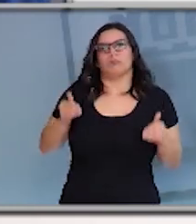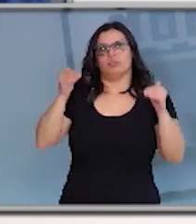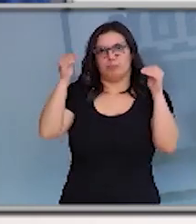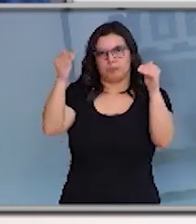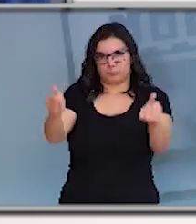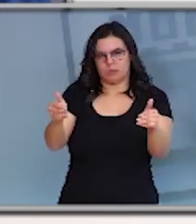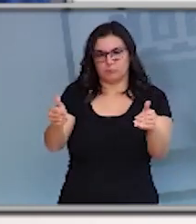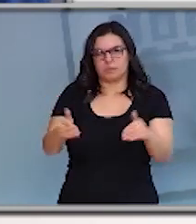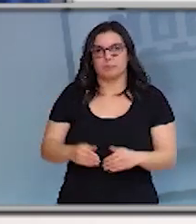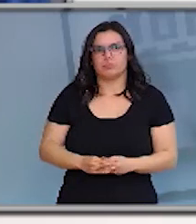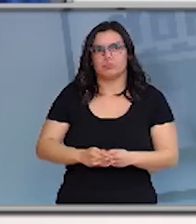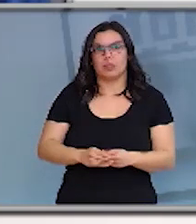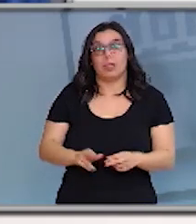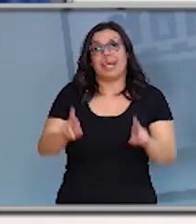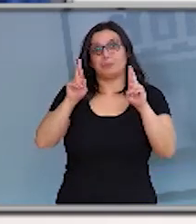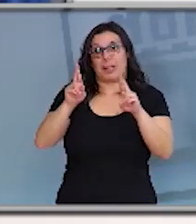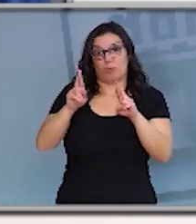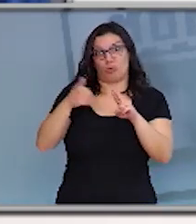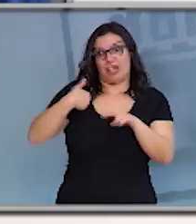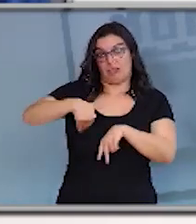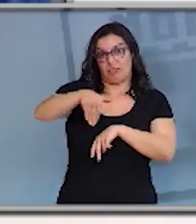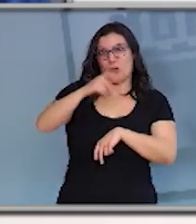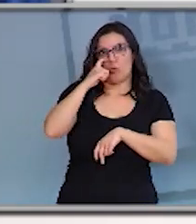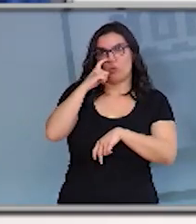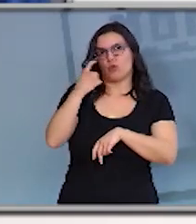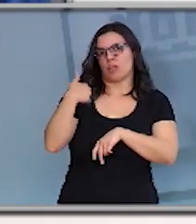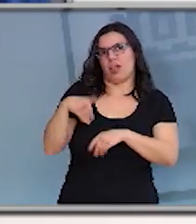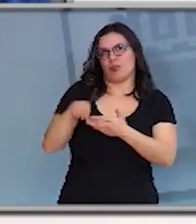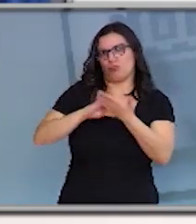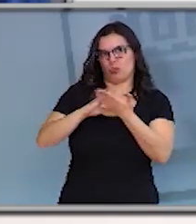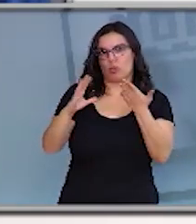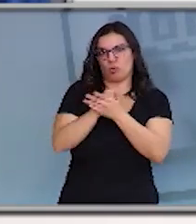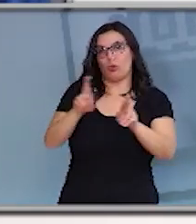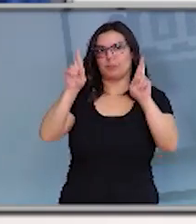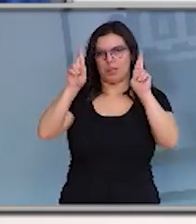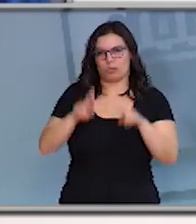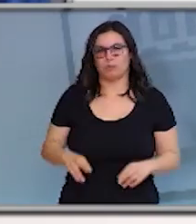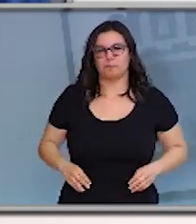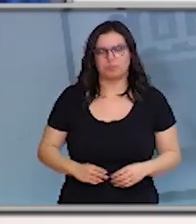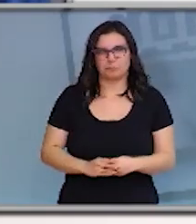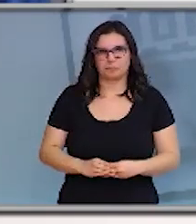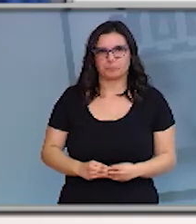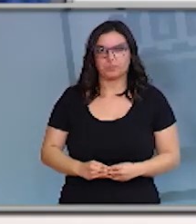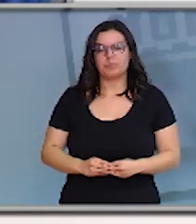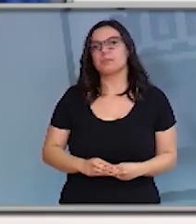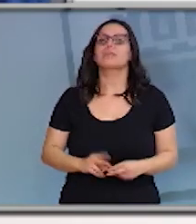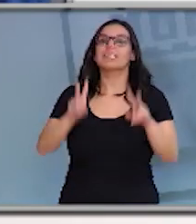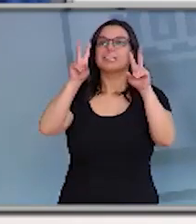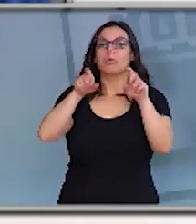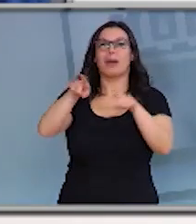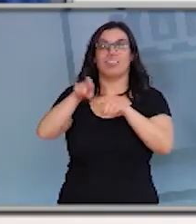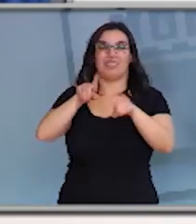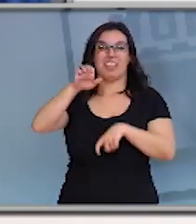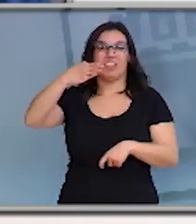al traslado. Esperamos para esa fecha tener superada esta situación. Con respecto a la EBAU